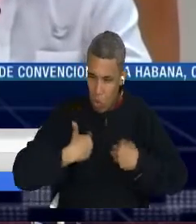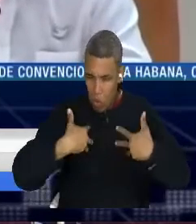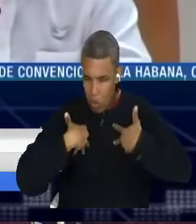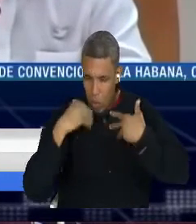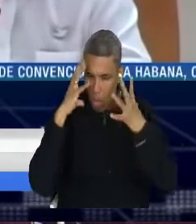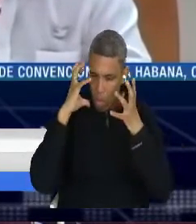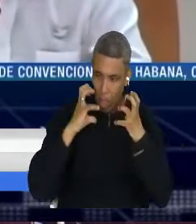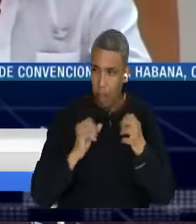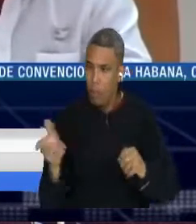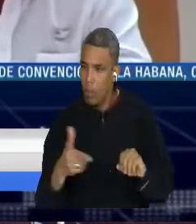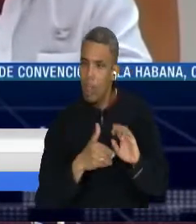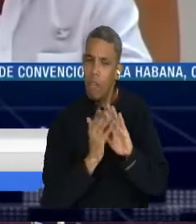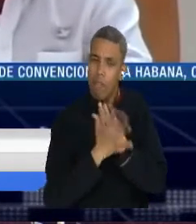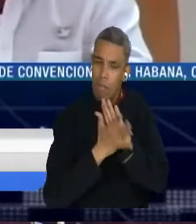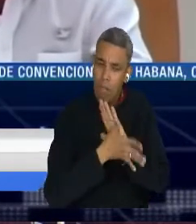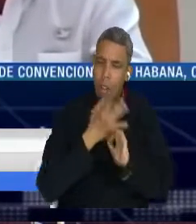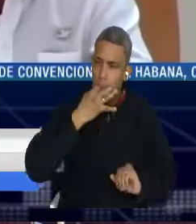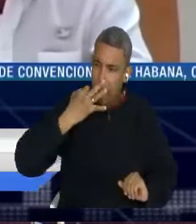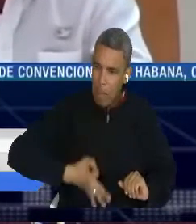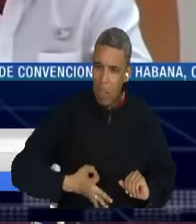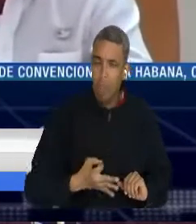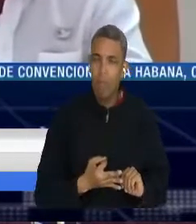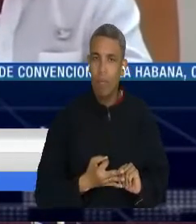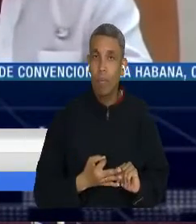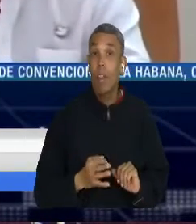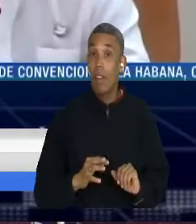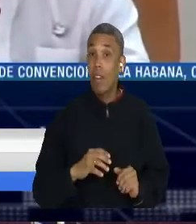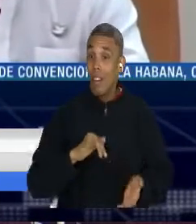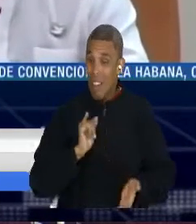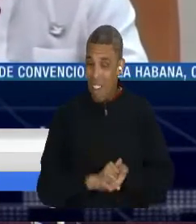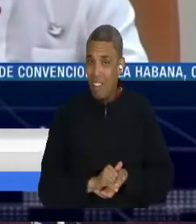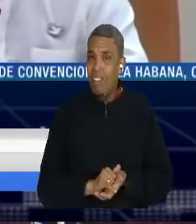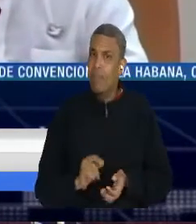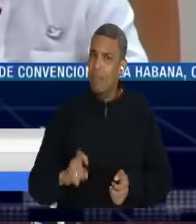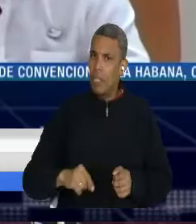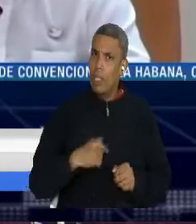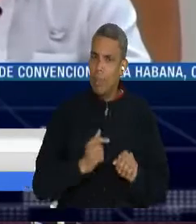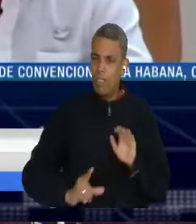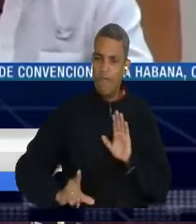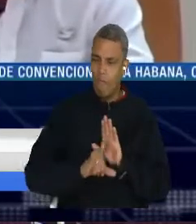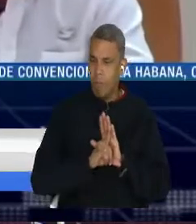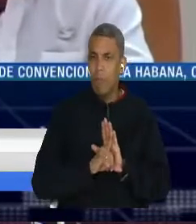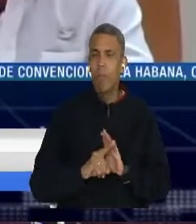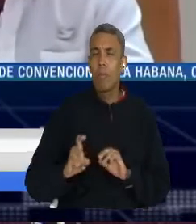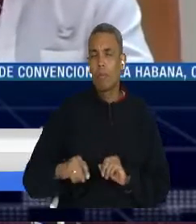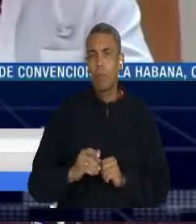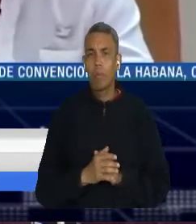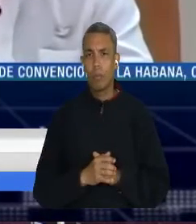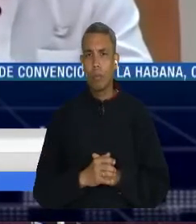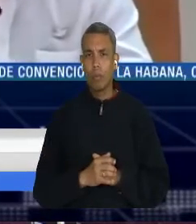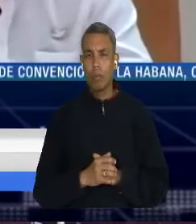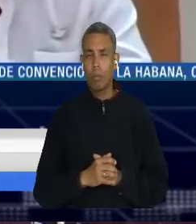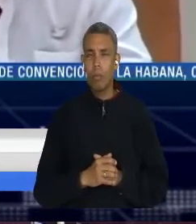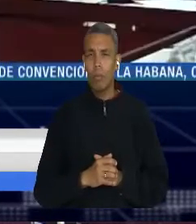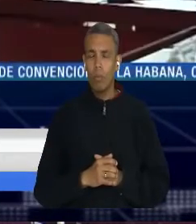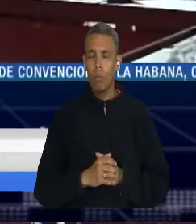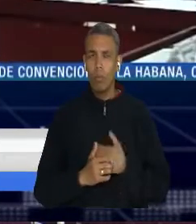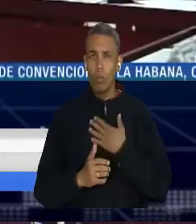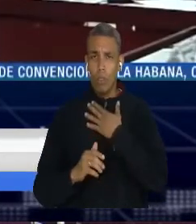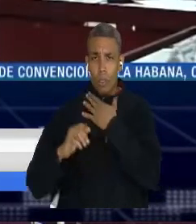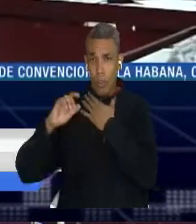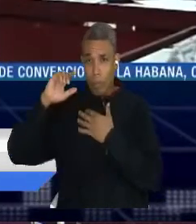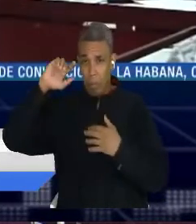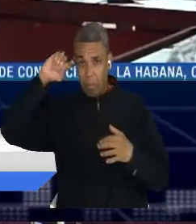de la paz, no en un contexto macro nacional, donde dos actores negocian gobierno nacional y